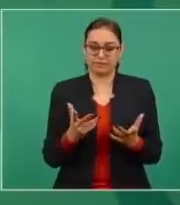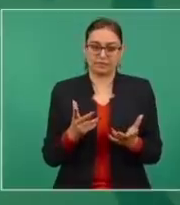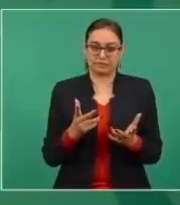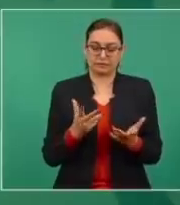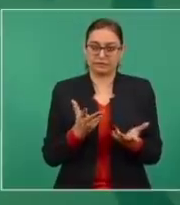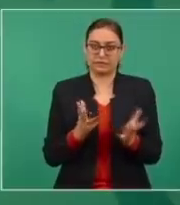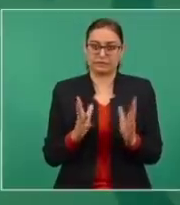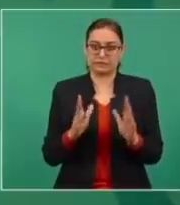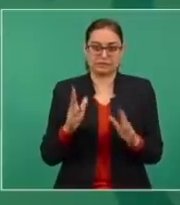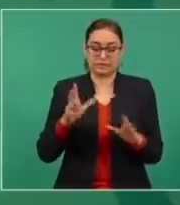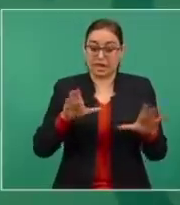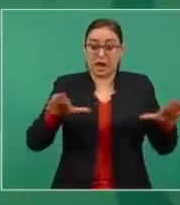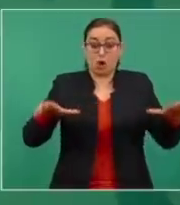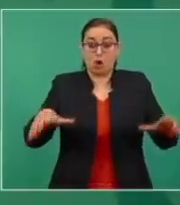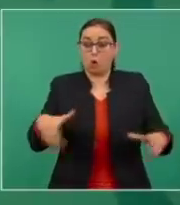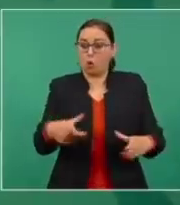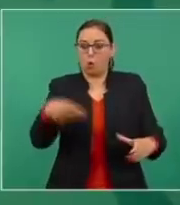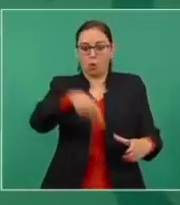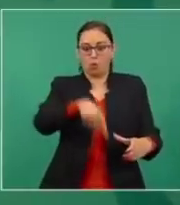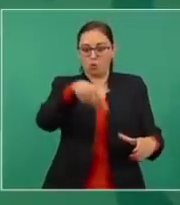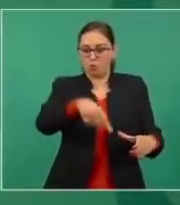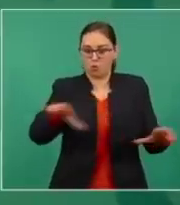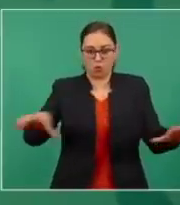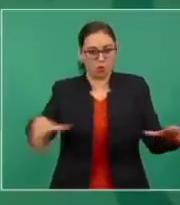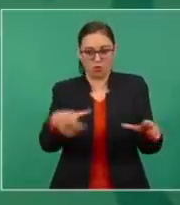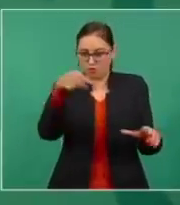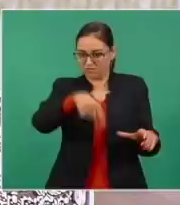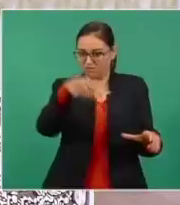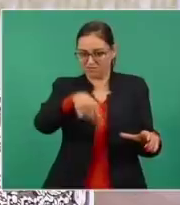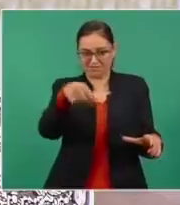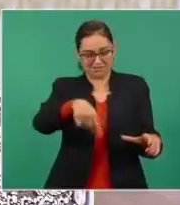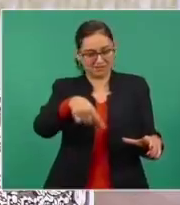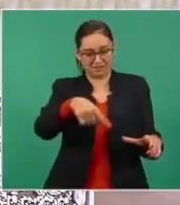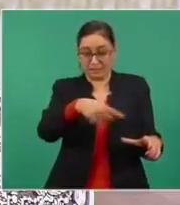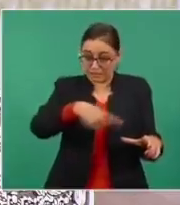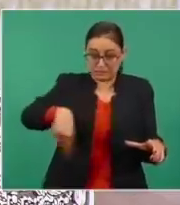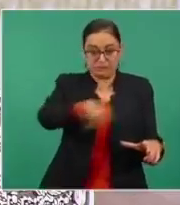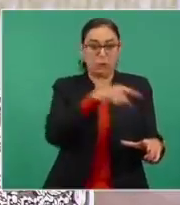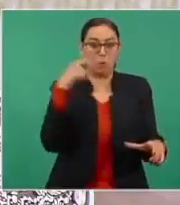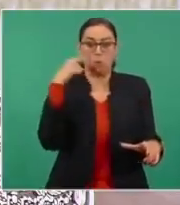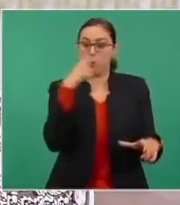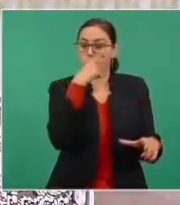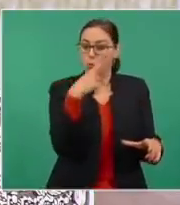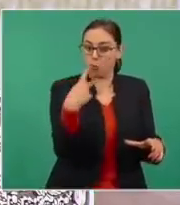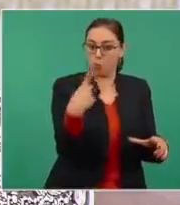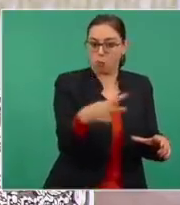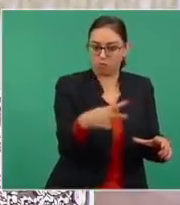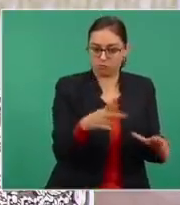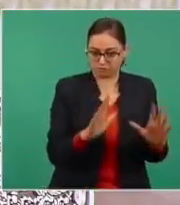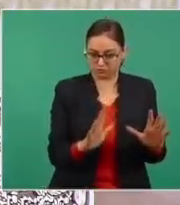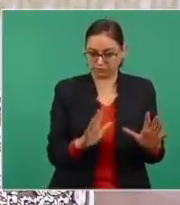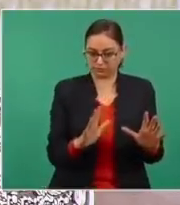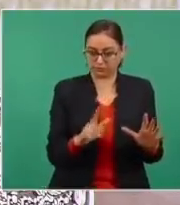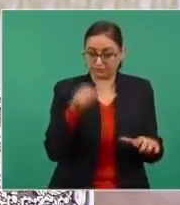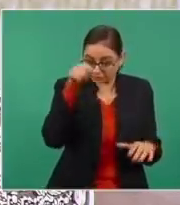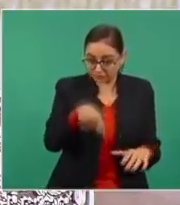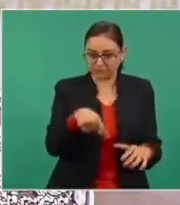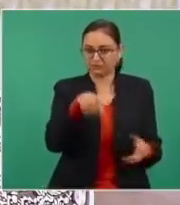o sea, no usar la inconformidad que pueda haber